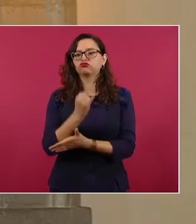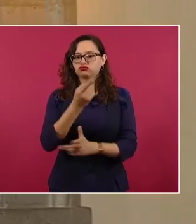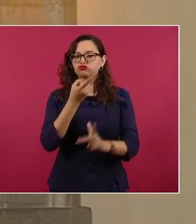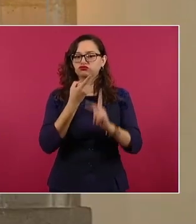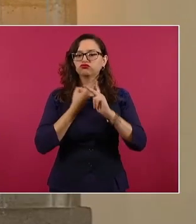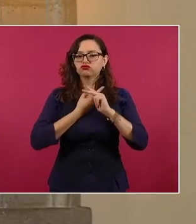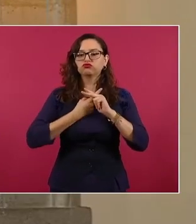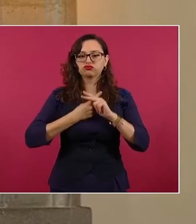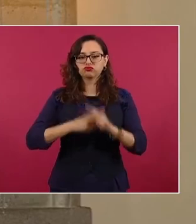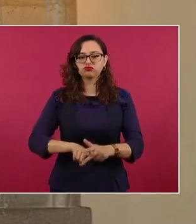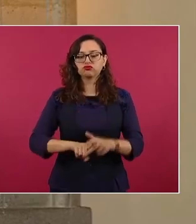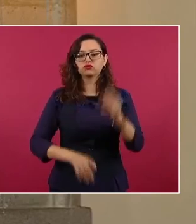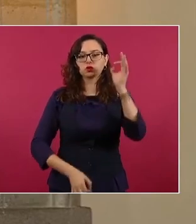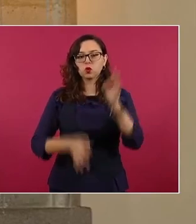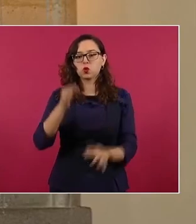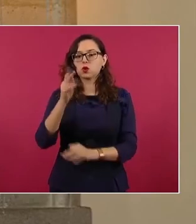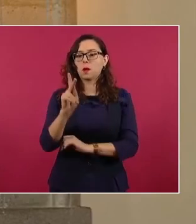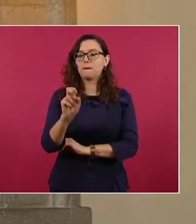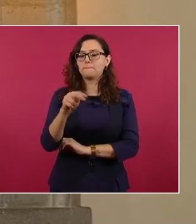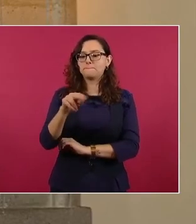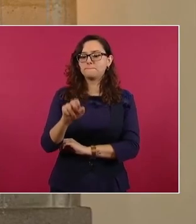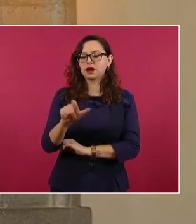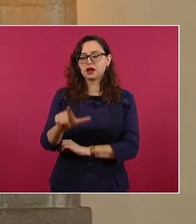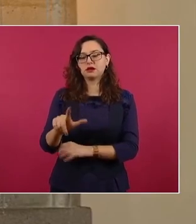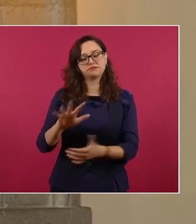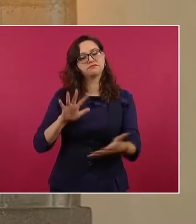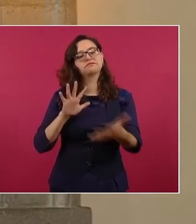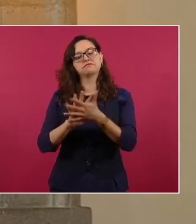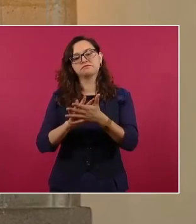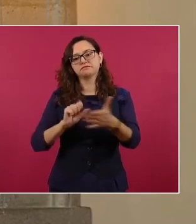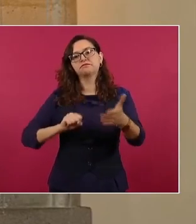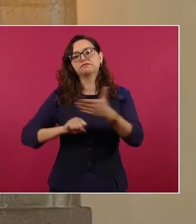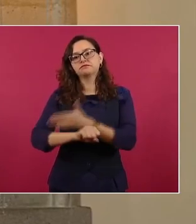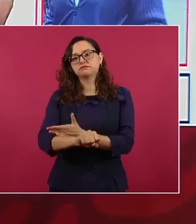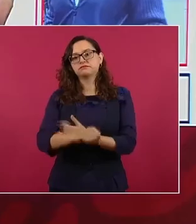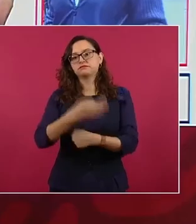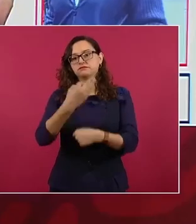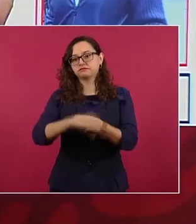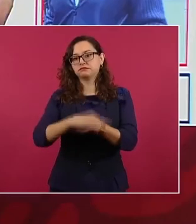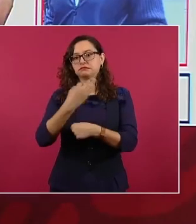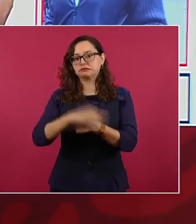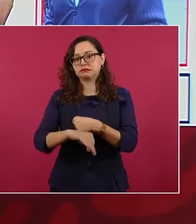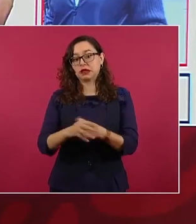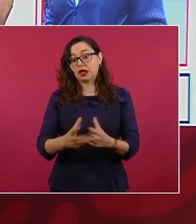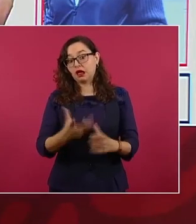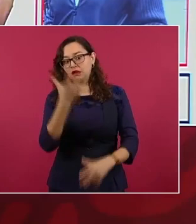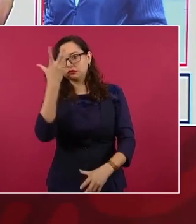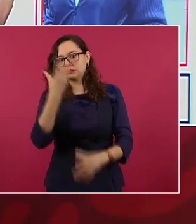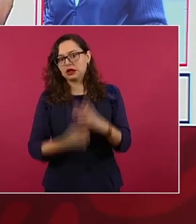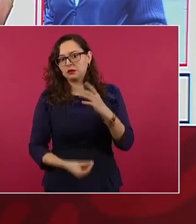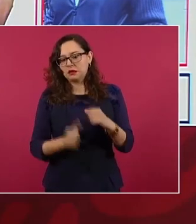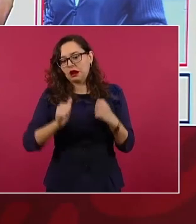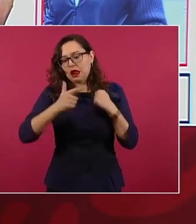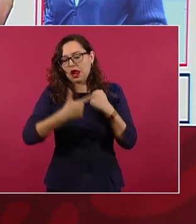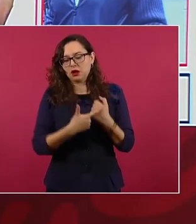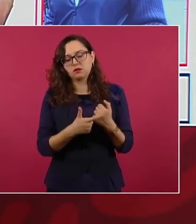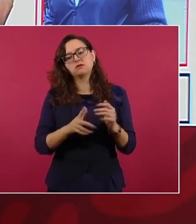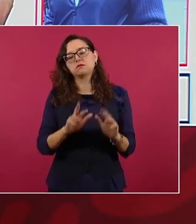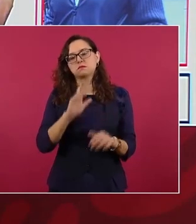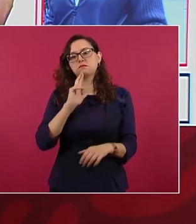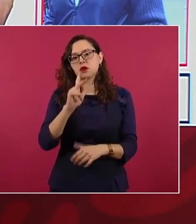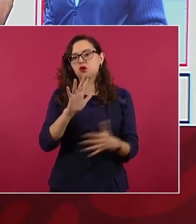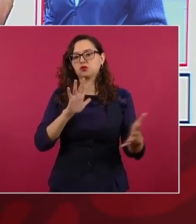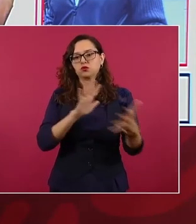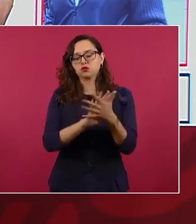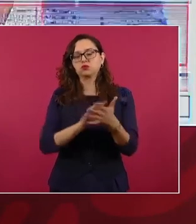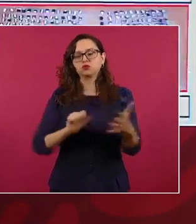ex procurador, ratificando la medida cautelar de prisión preventiva justificada en el reclusorio